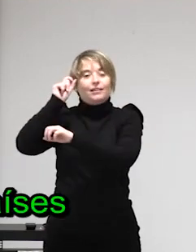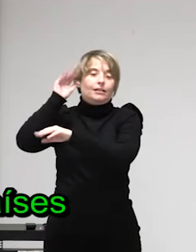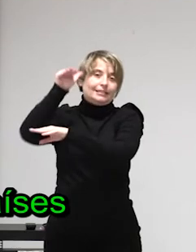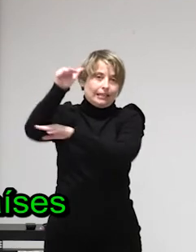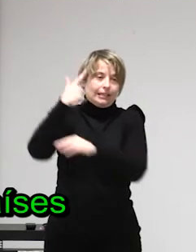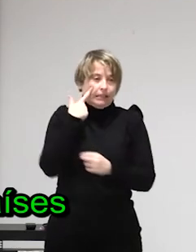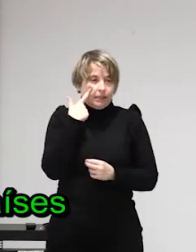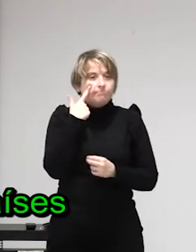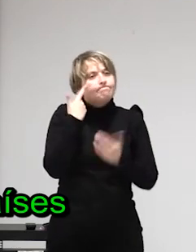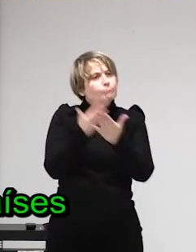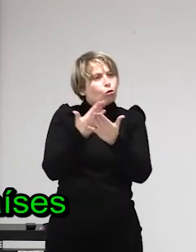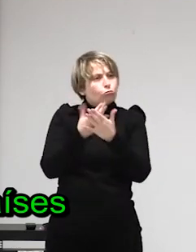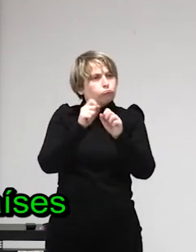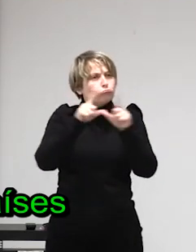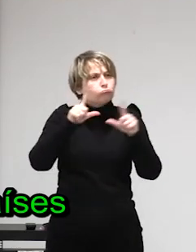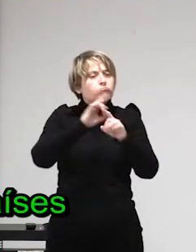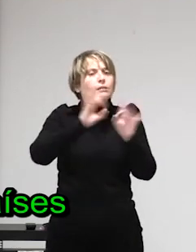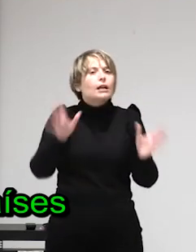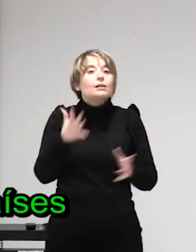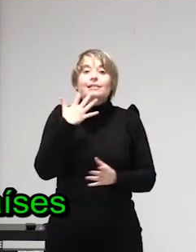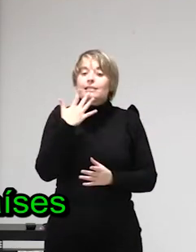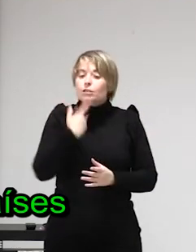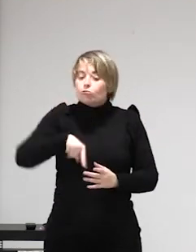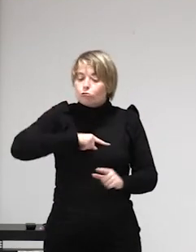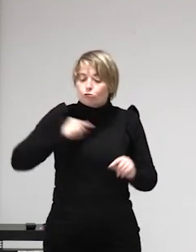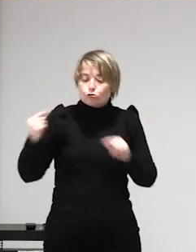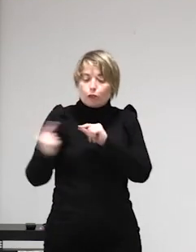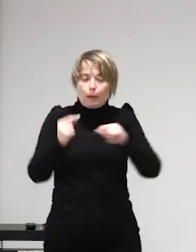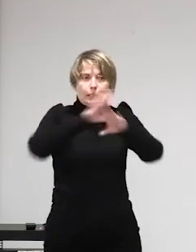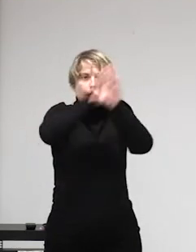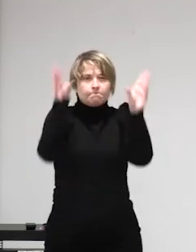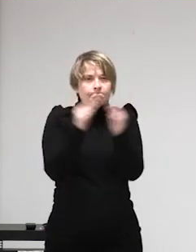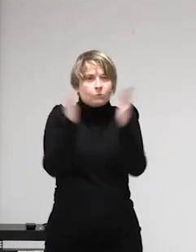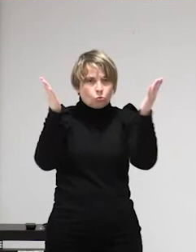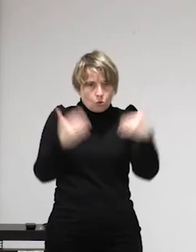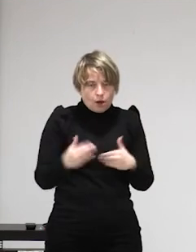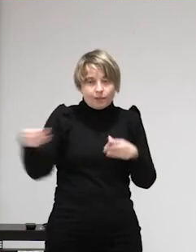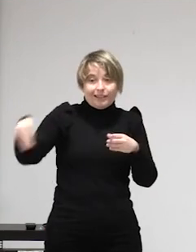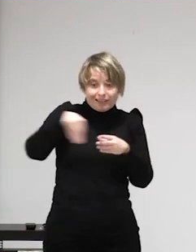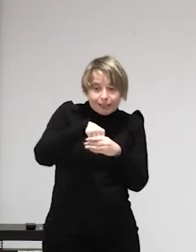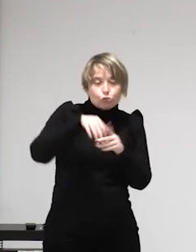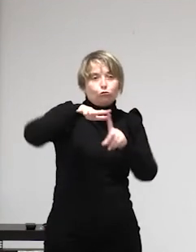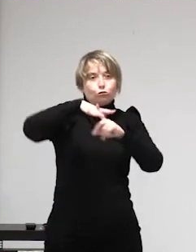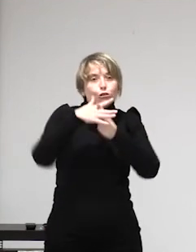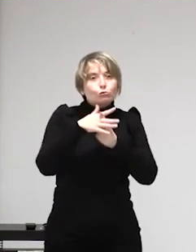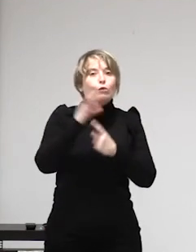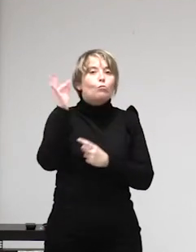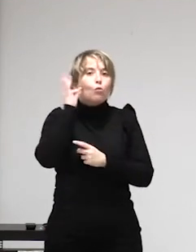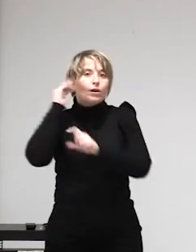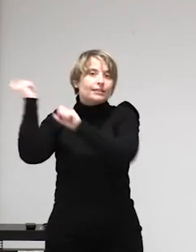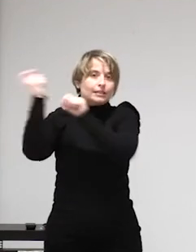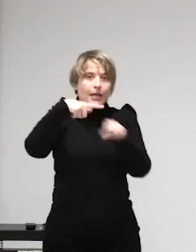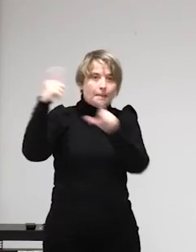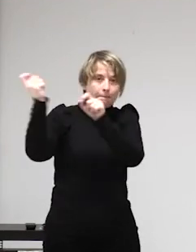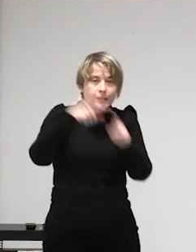países en que si denuncian se ven en situaciones de riesgo etc esto es lo que tendríamos que estar mirando y no diciendo si la